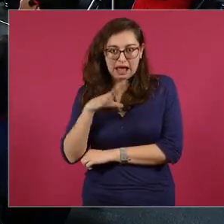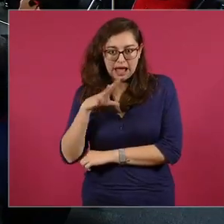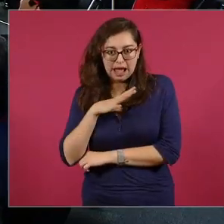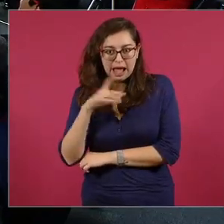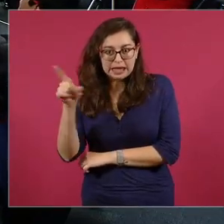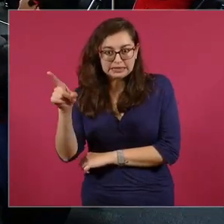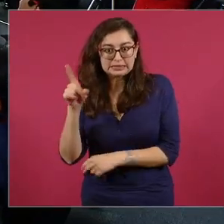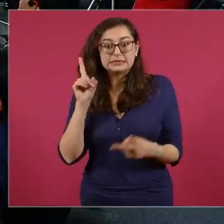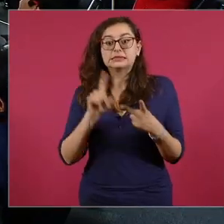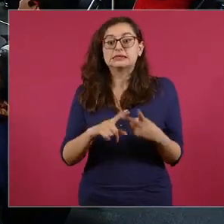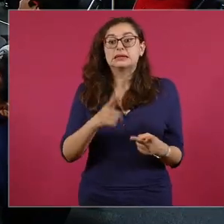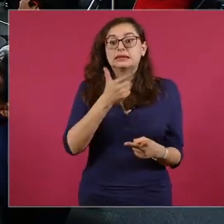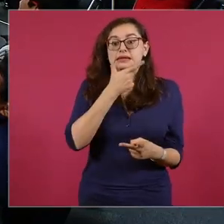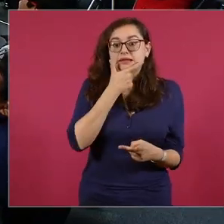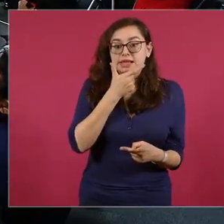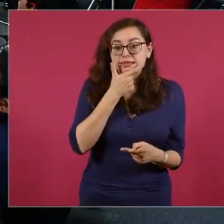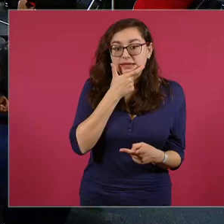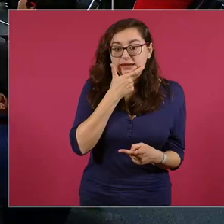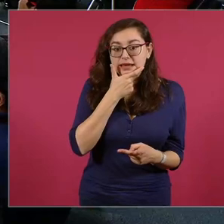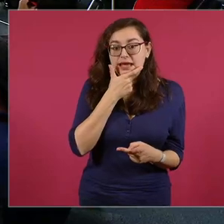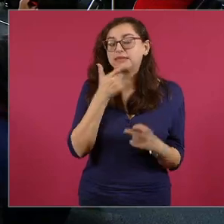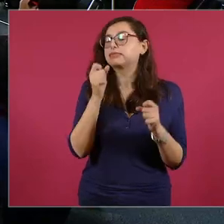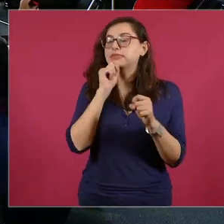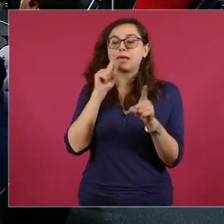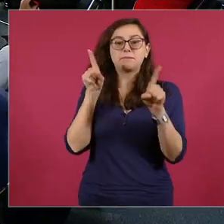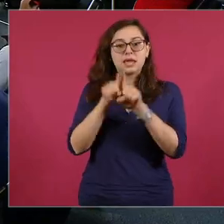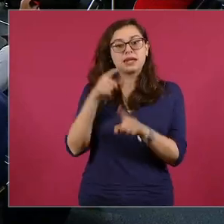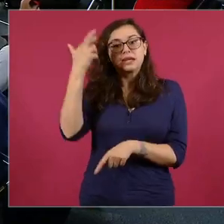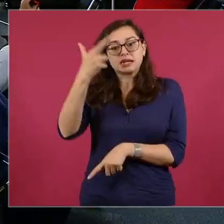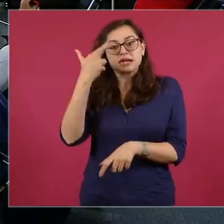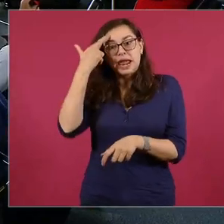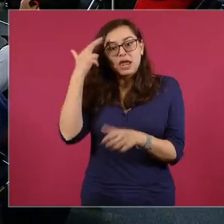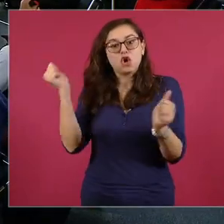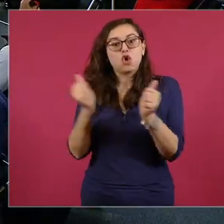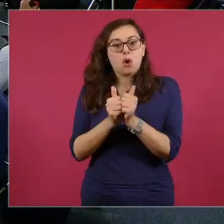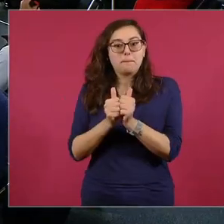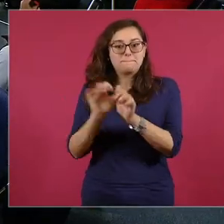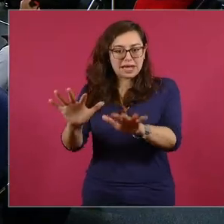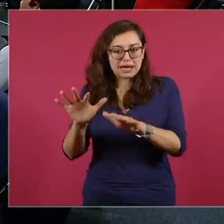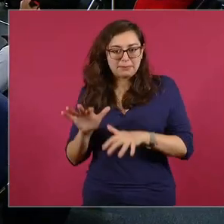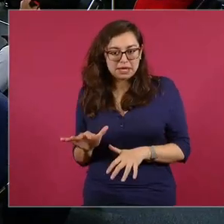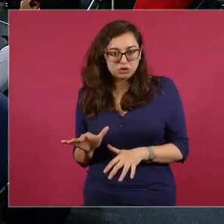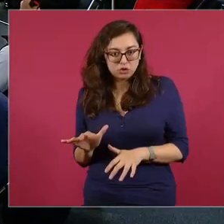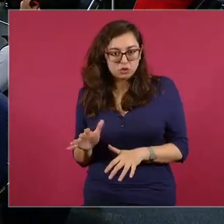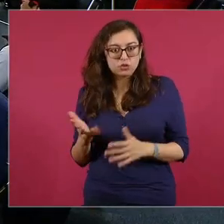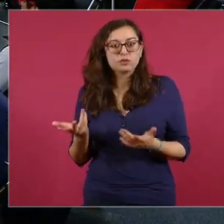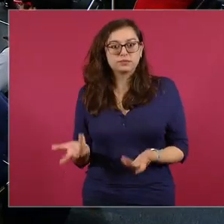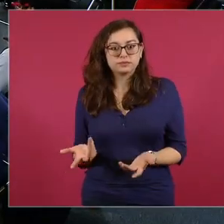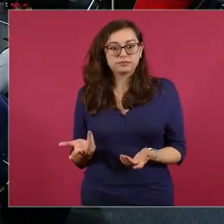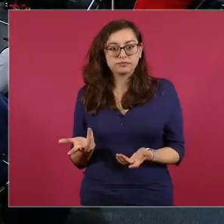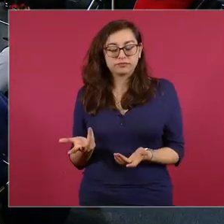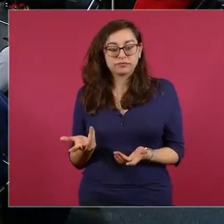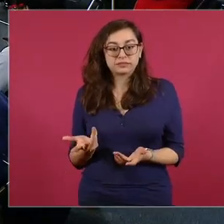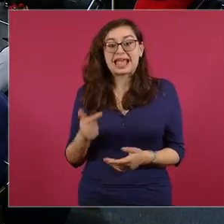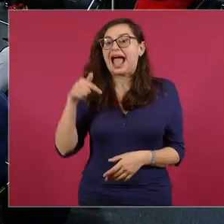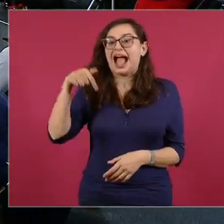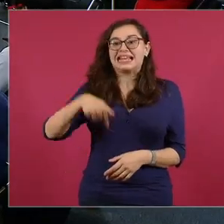Inglaterra lo mismo monarquía parlamentaria pero acá va a ser